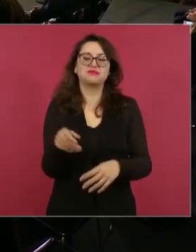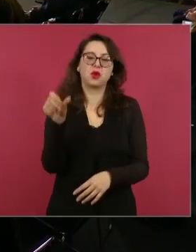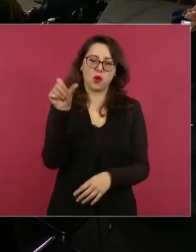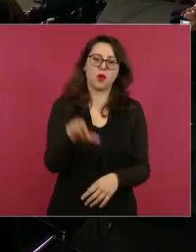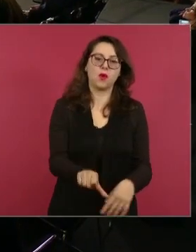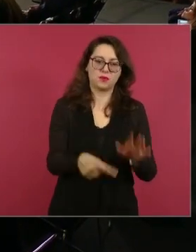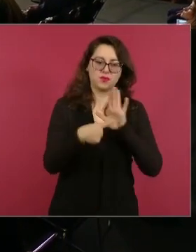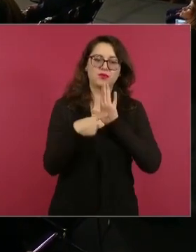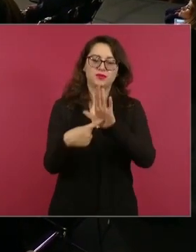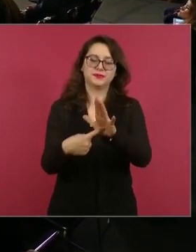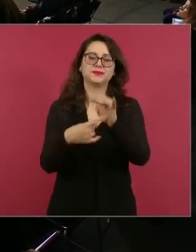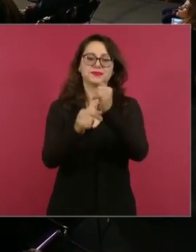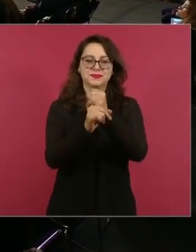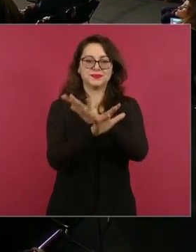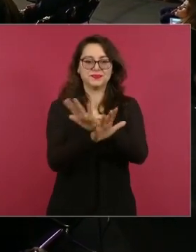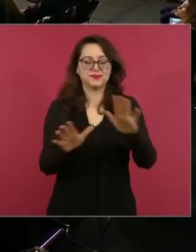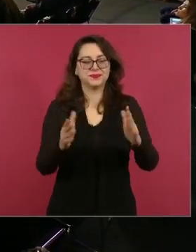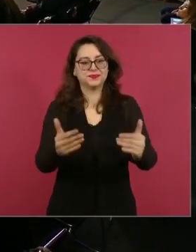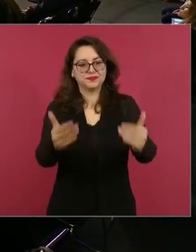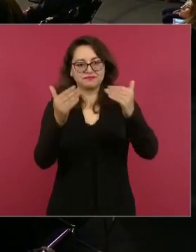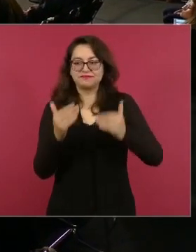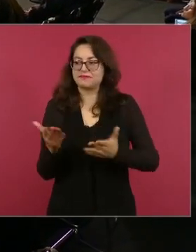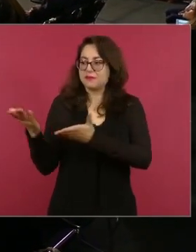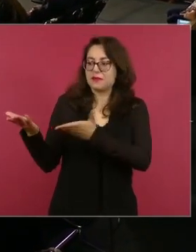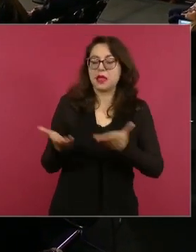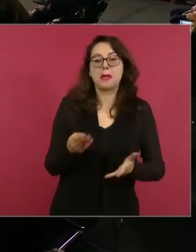nos informe. Gracias, presidente.